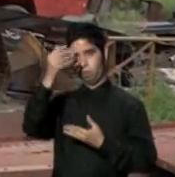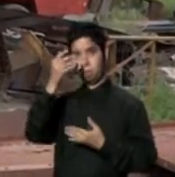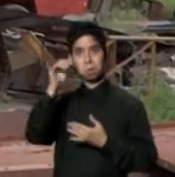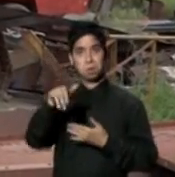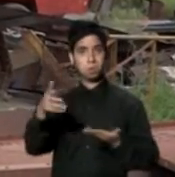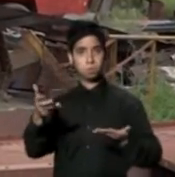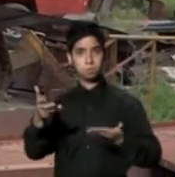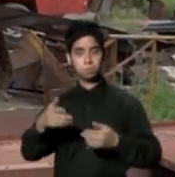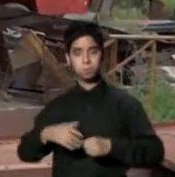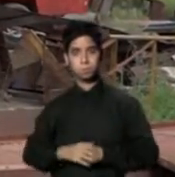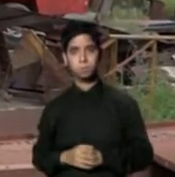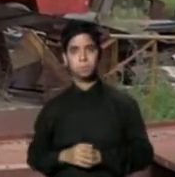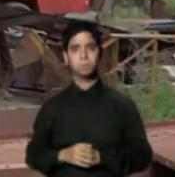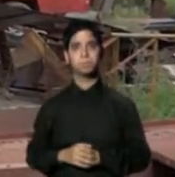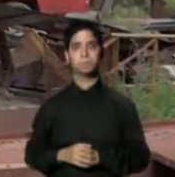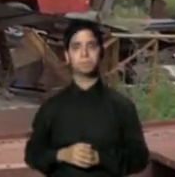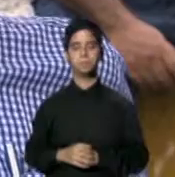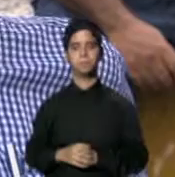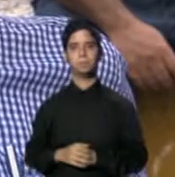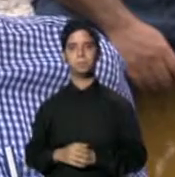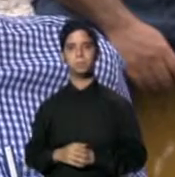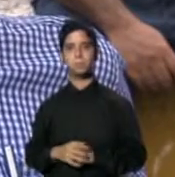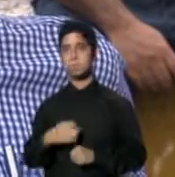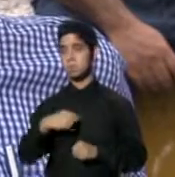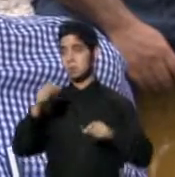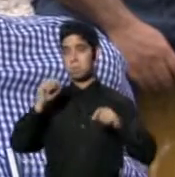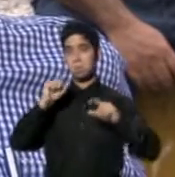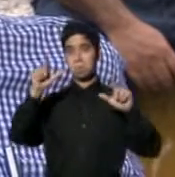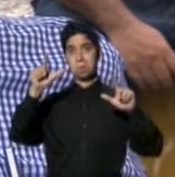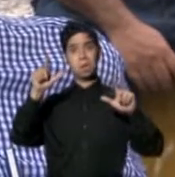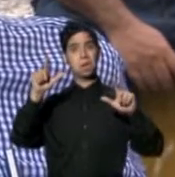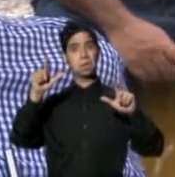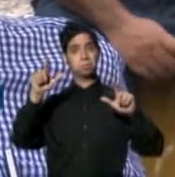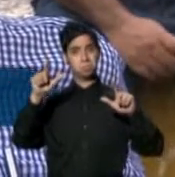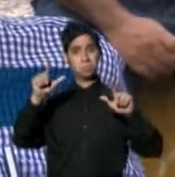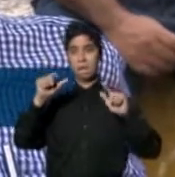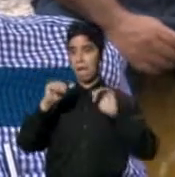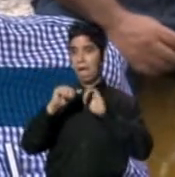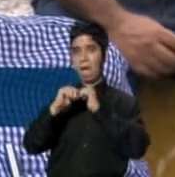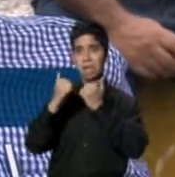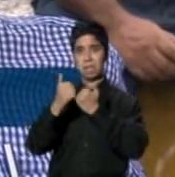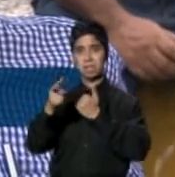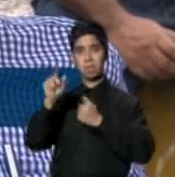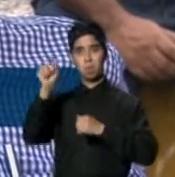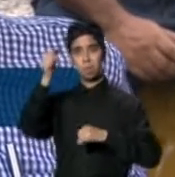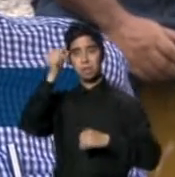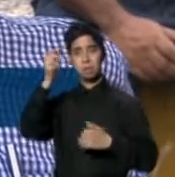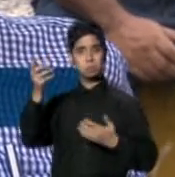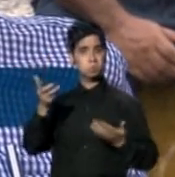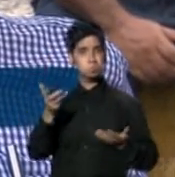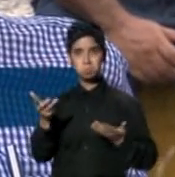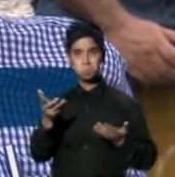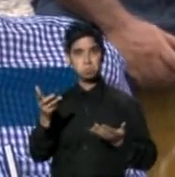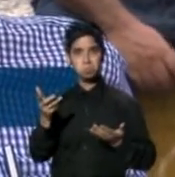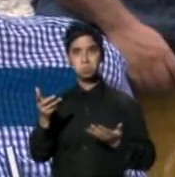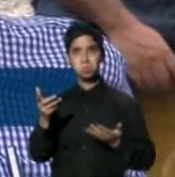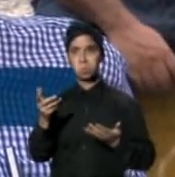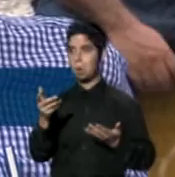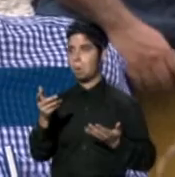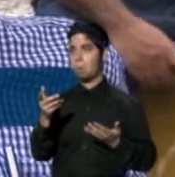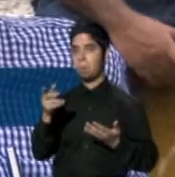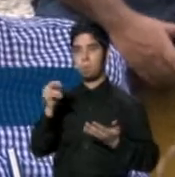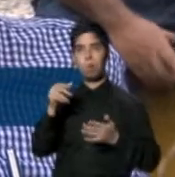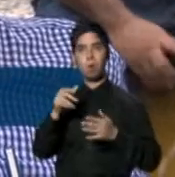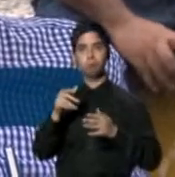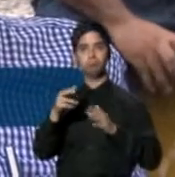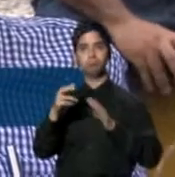atención que agencias del gobierno actúen en violación